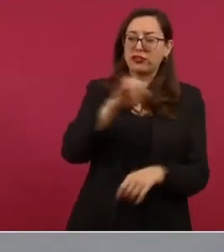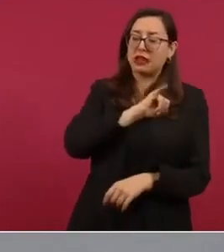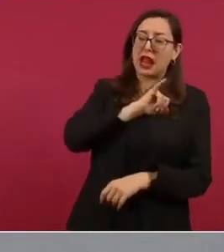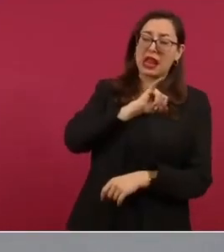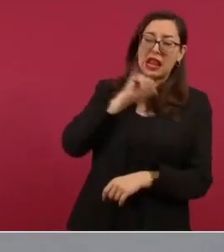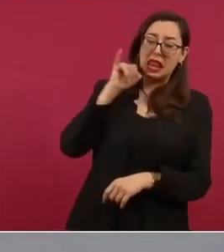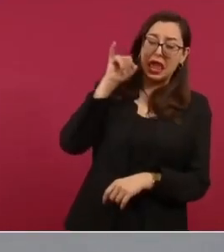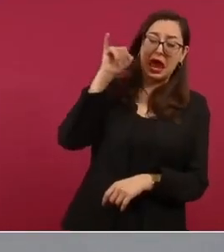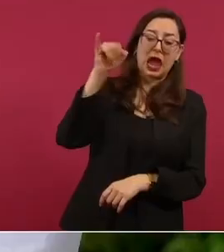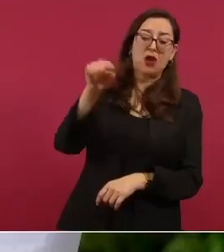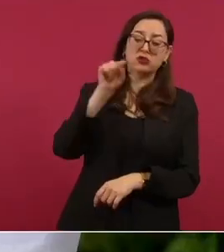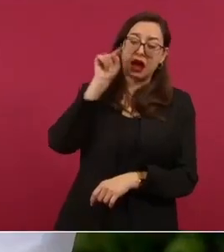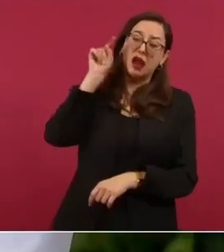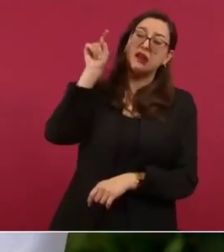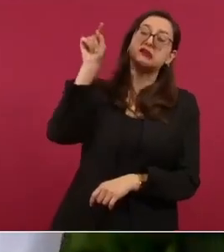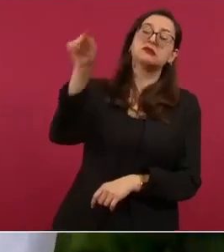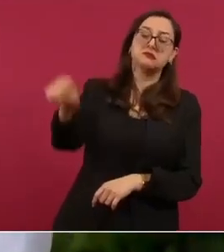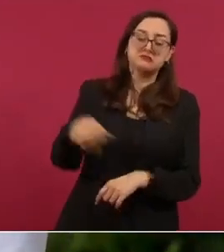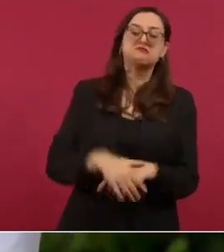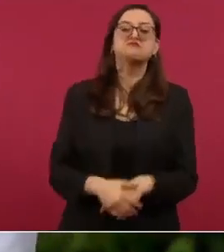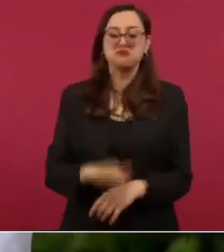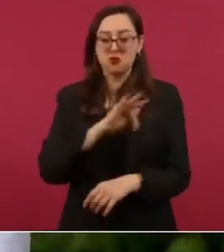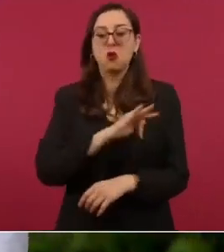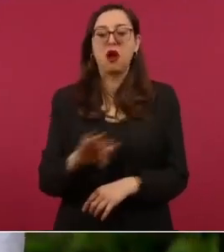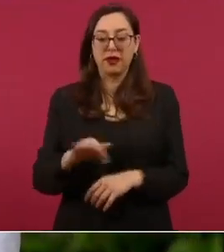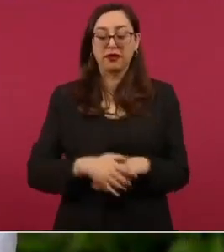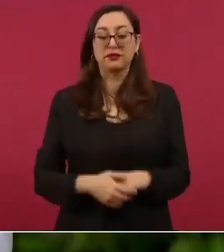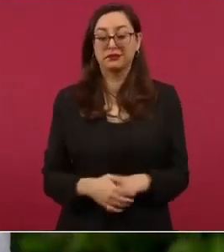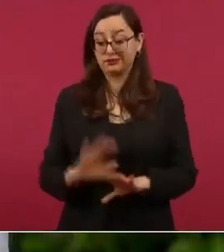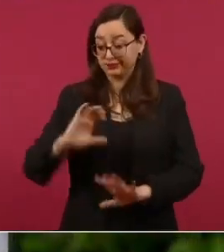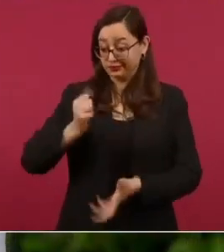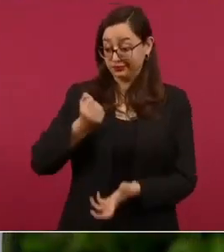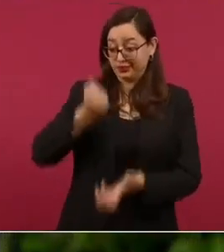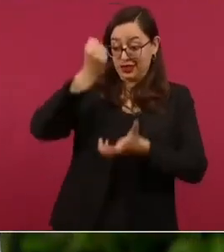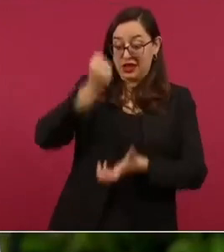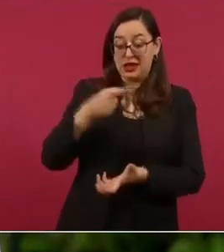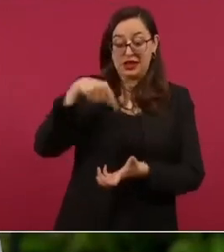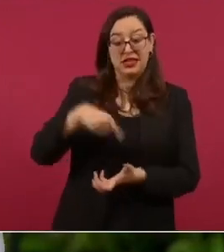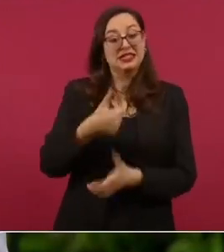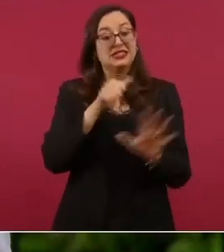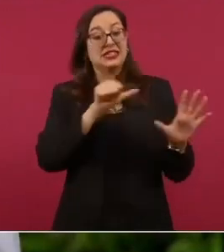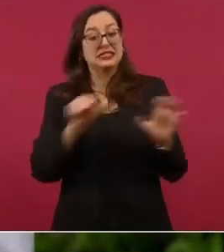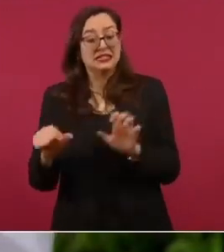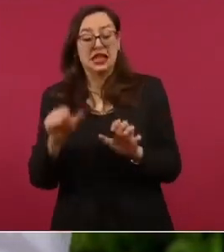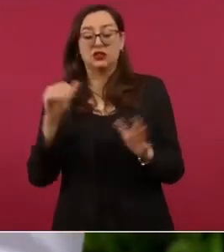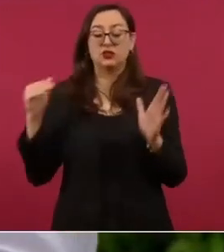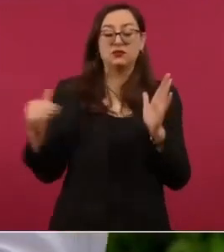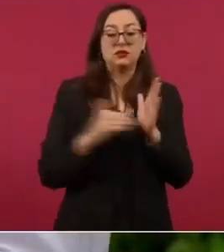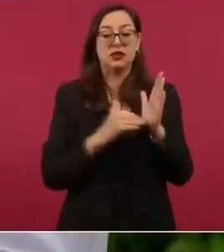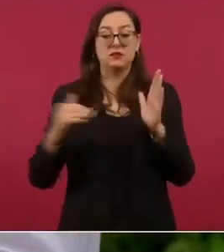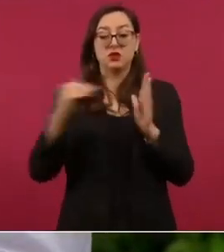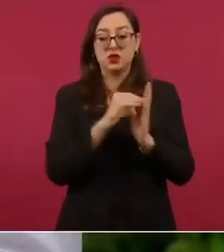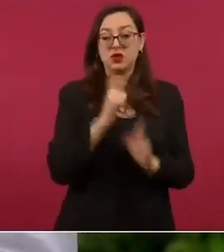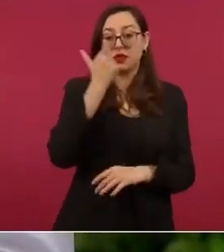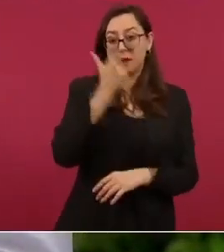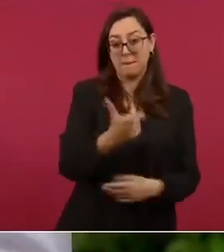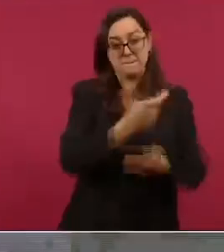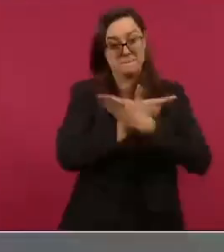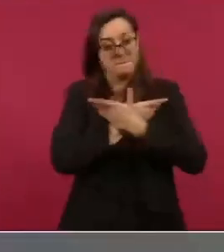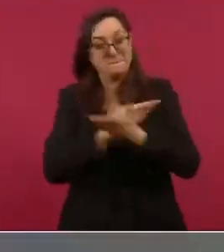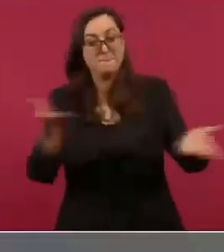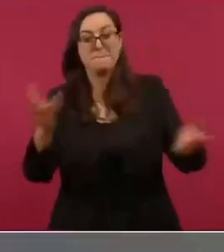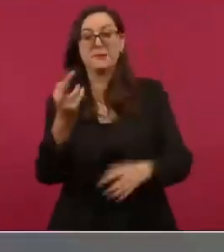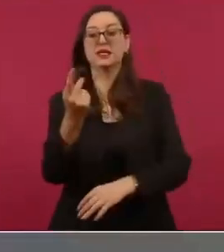apartadas seiscientos mil millones de pesos destinados a veinticinco millones de